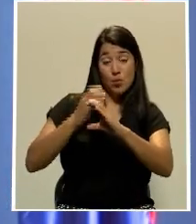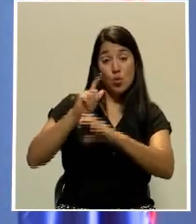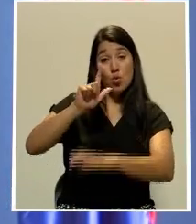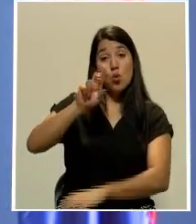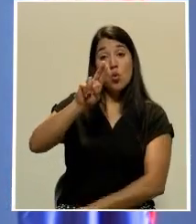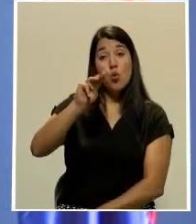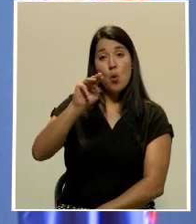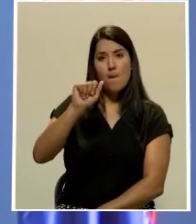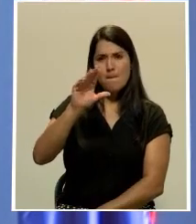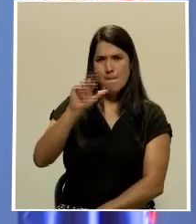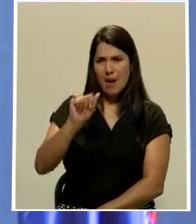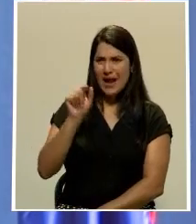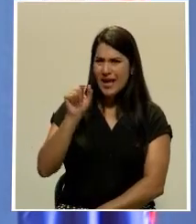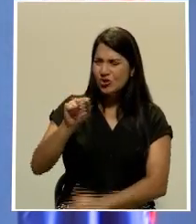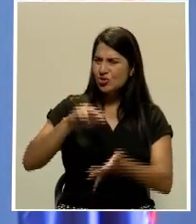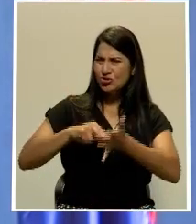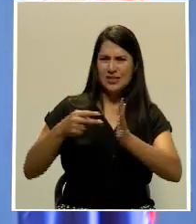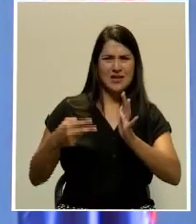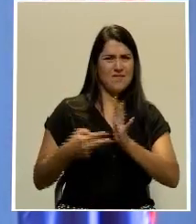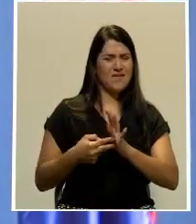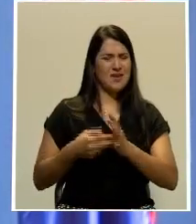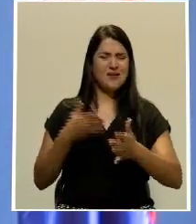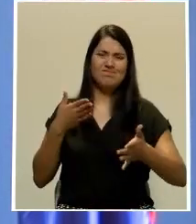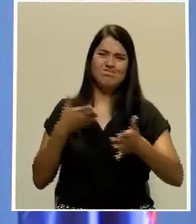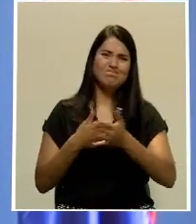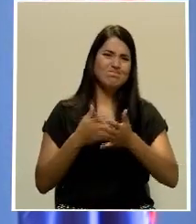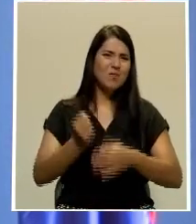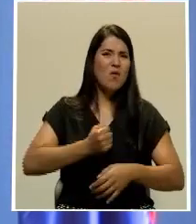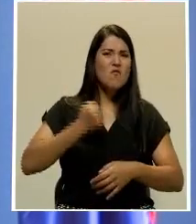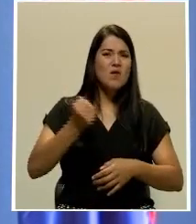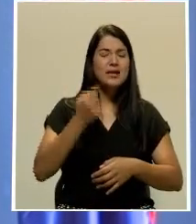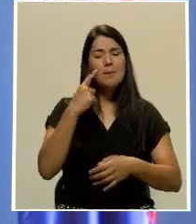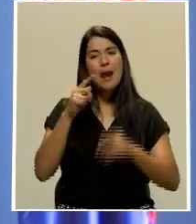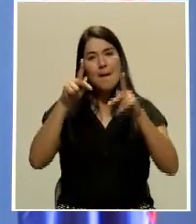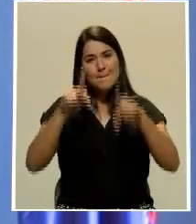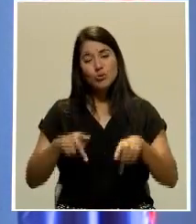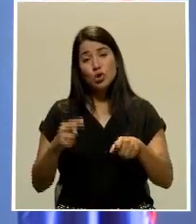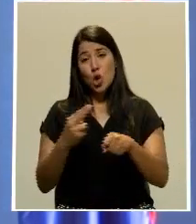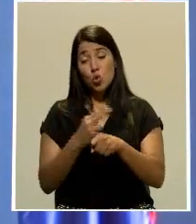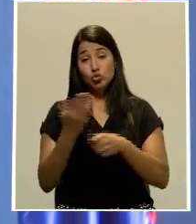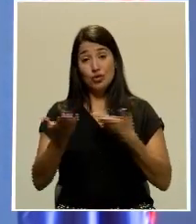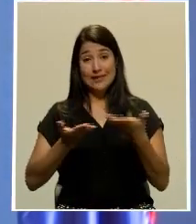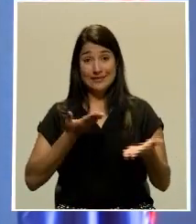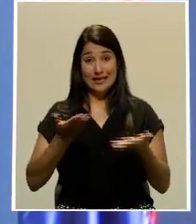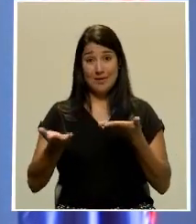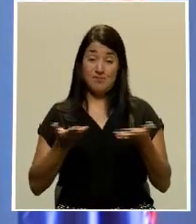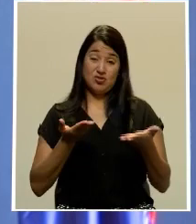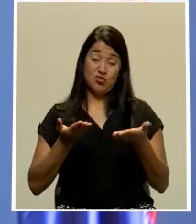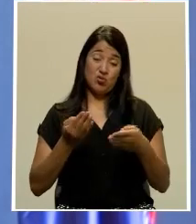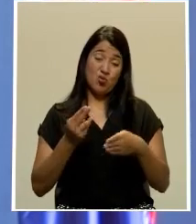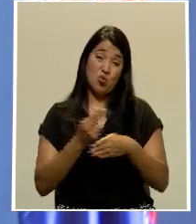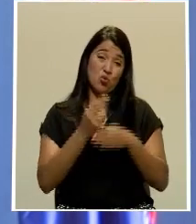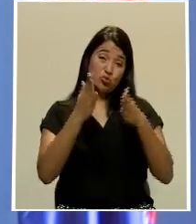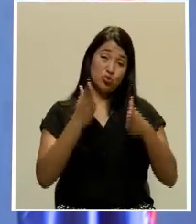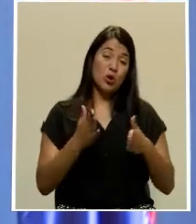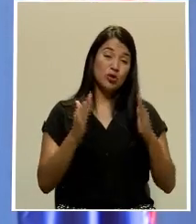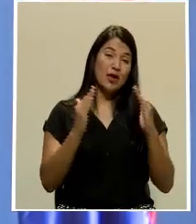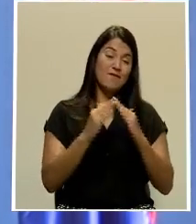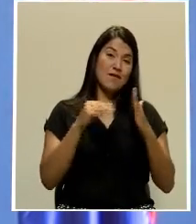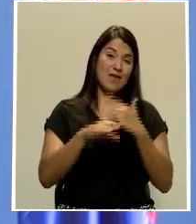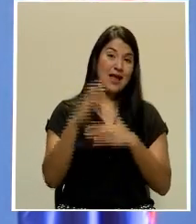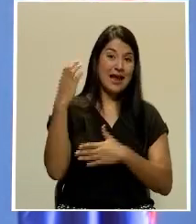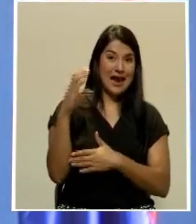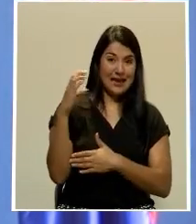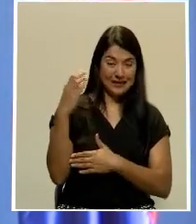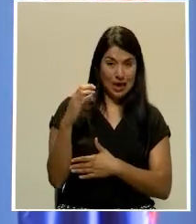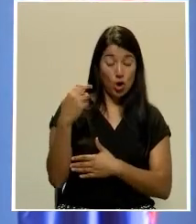golpe multimillonario para los bolsillos, particularmente de los usuarios cartagineses que usan este servicio de transporte.